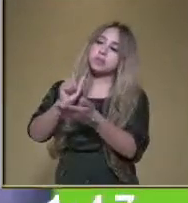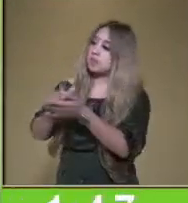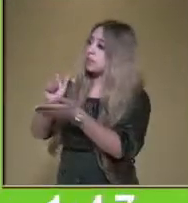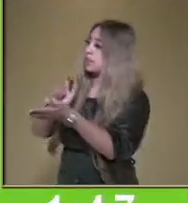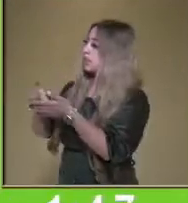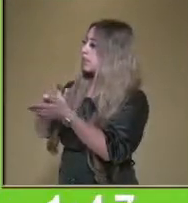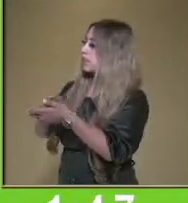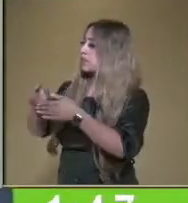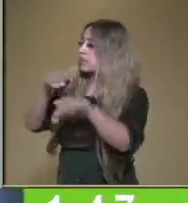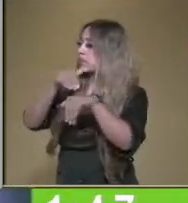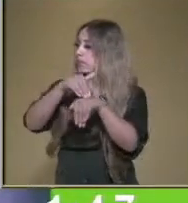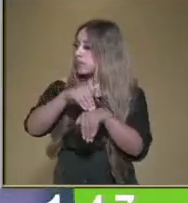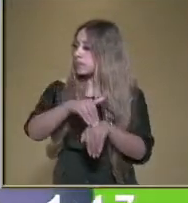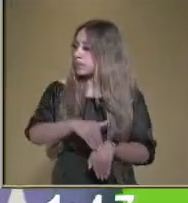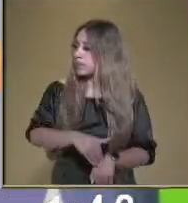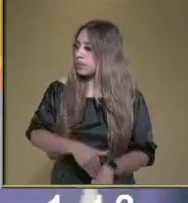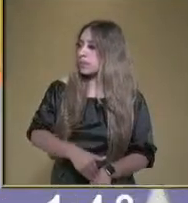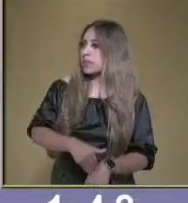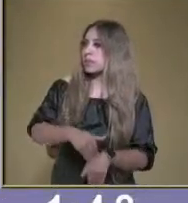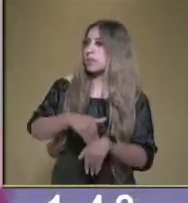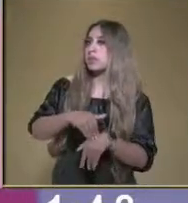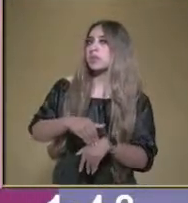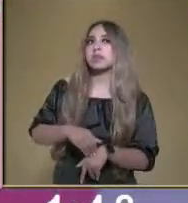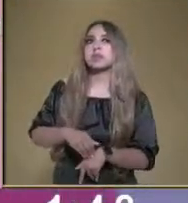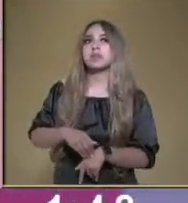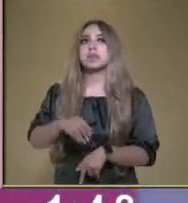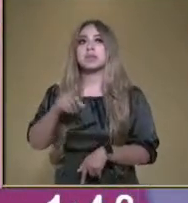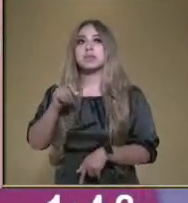Gracias, gracias.